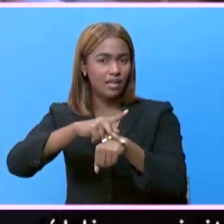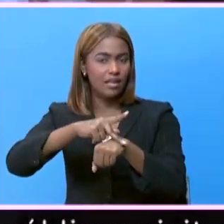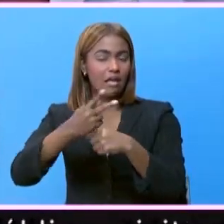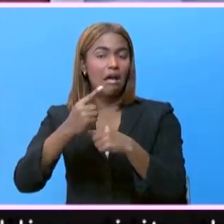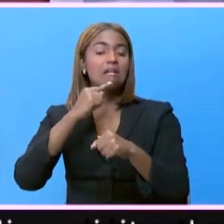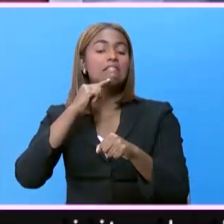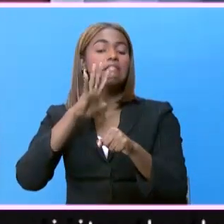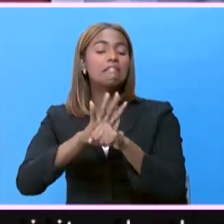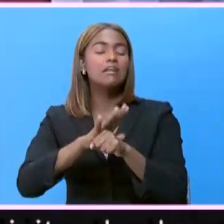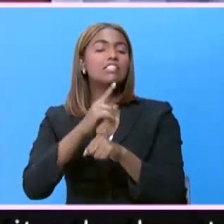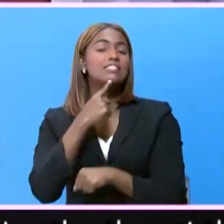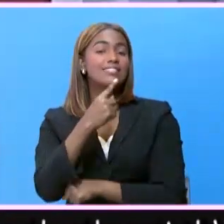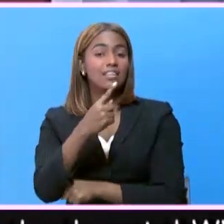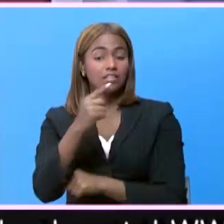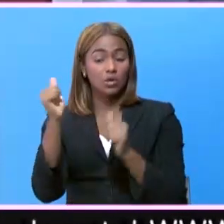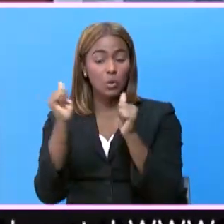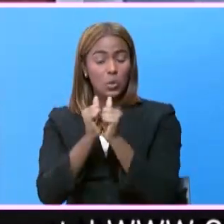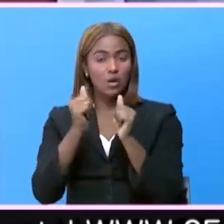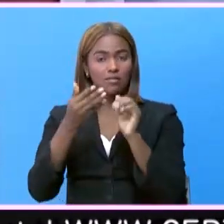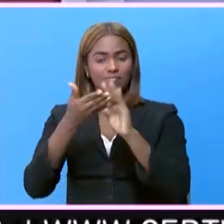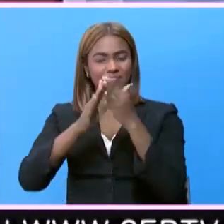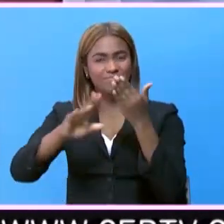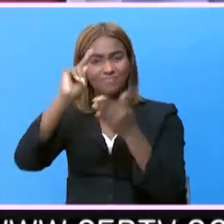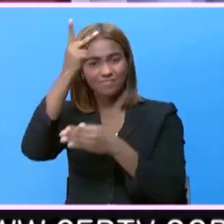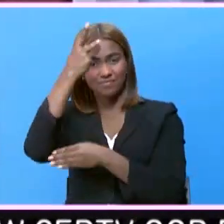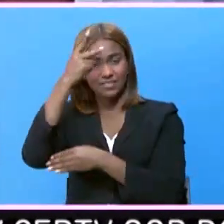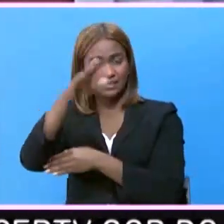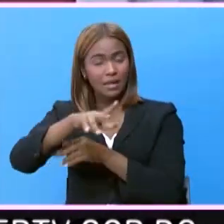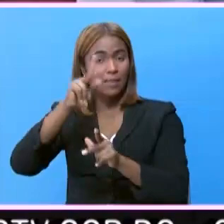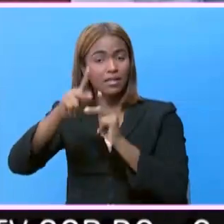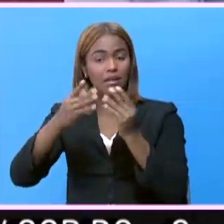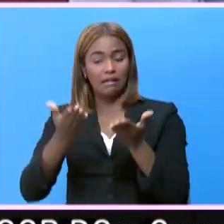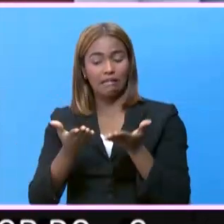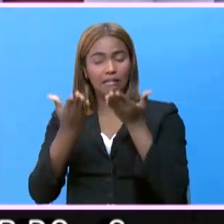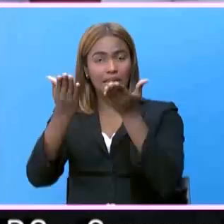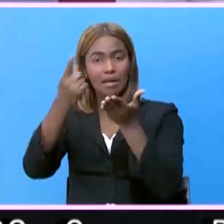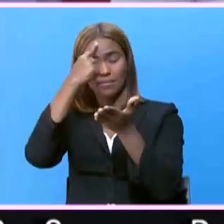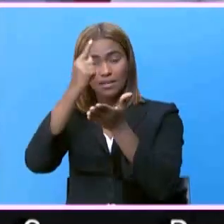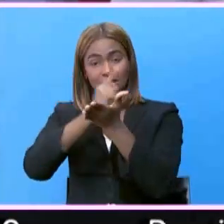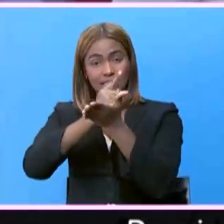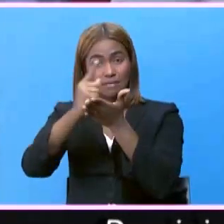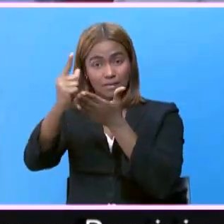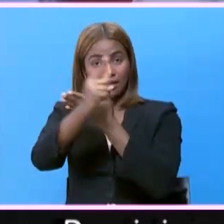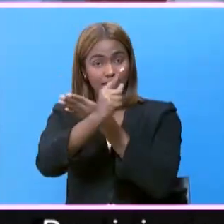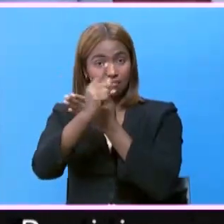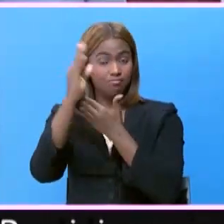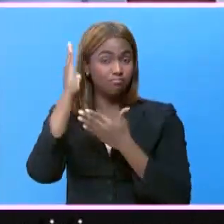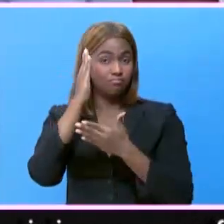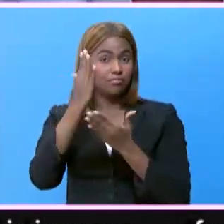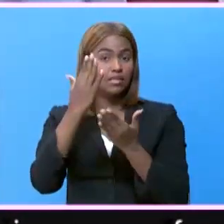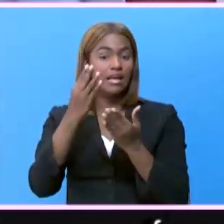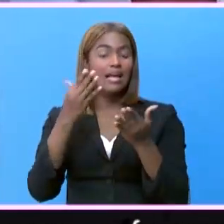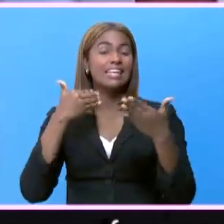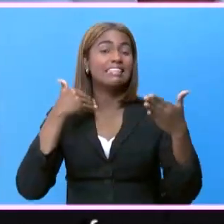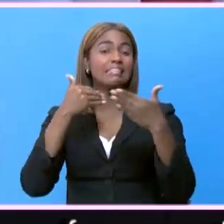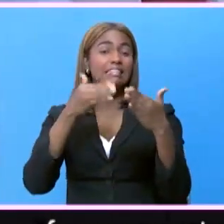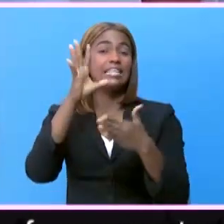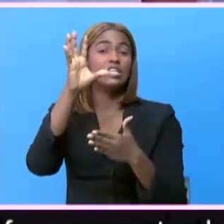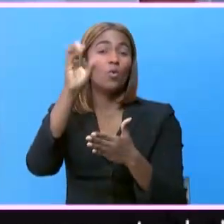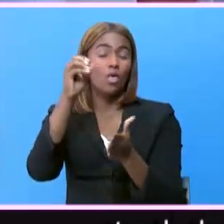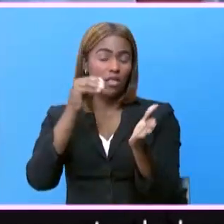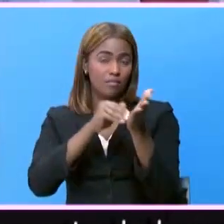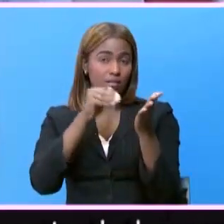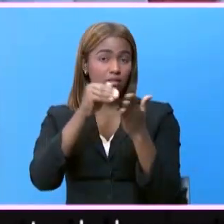comprometiéndose con la alcaldía a depositar en la semana próxima casi 50